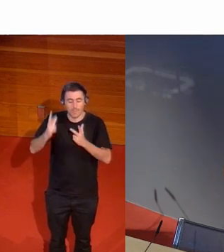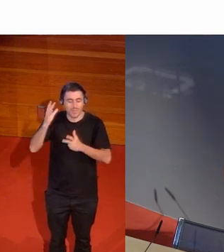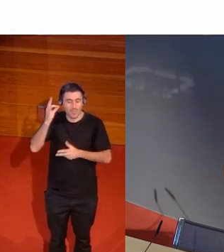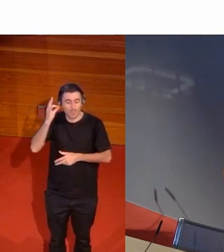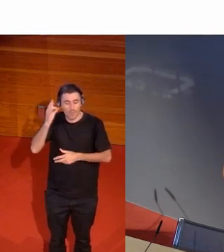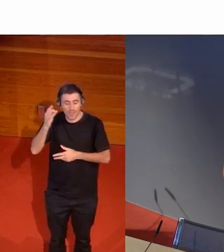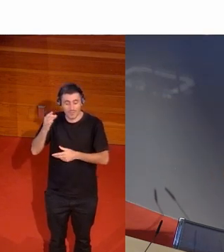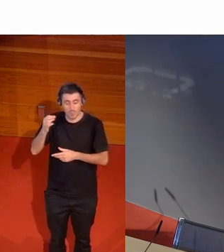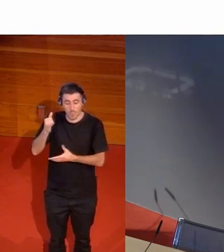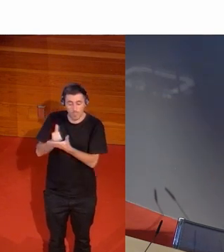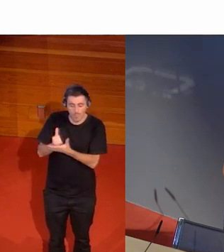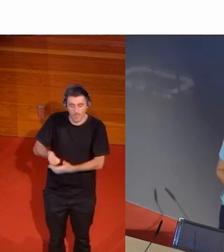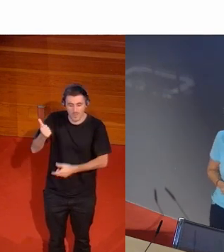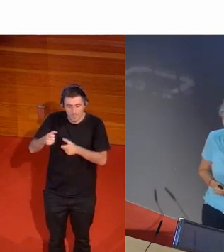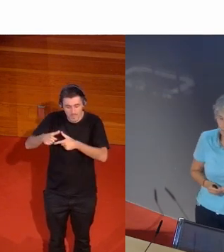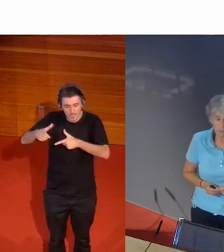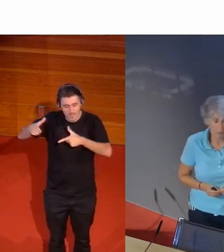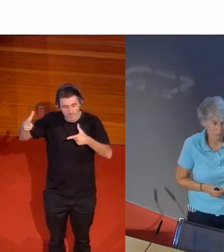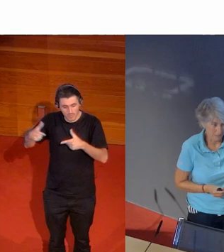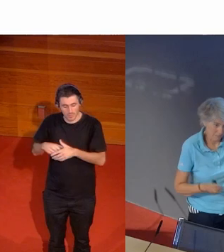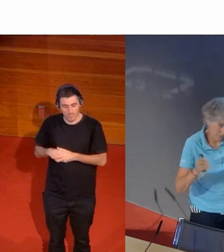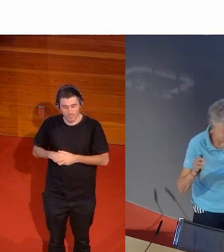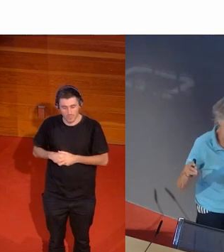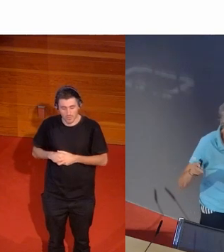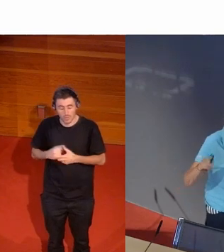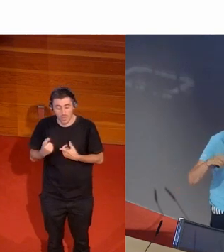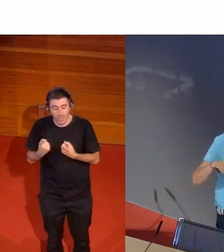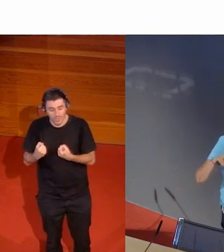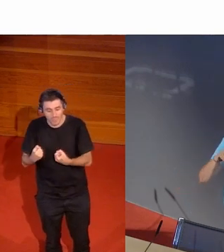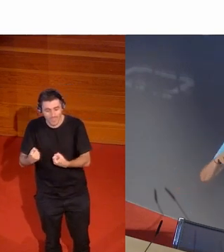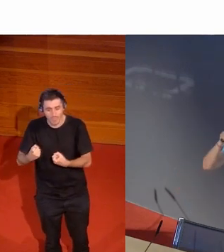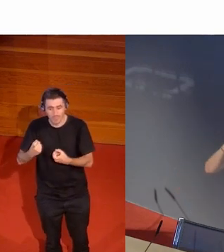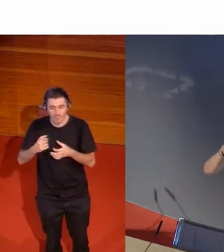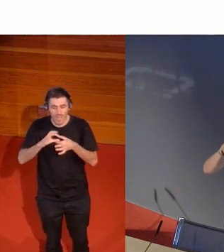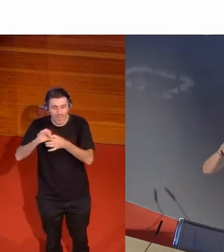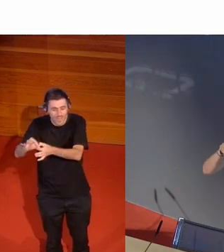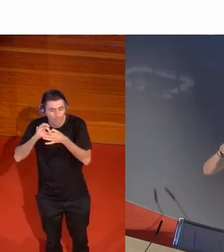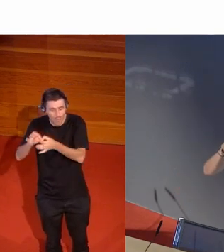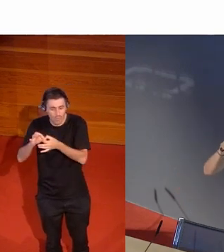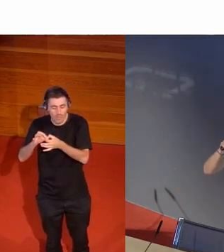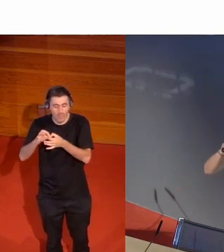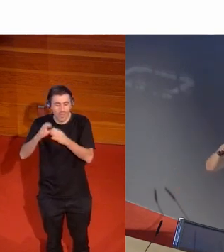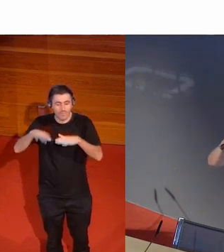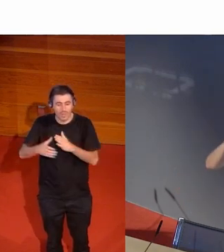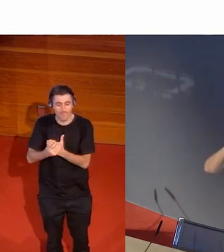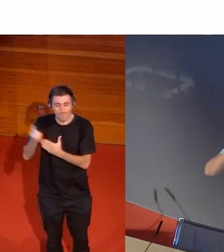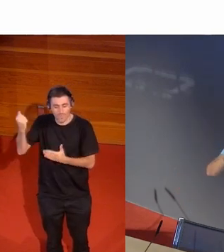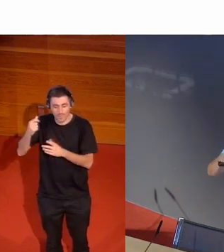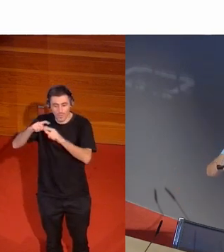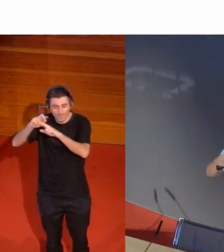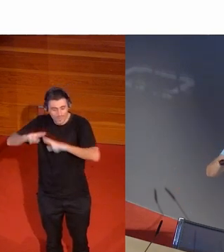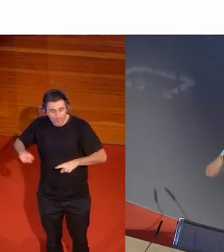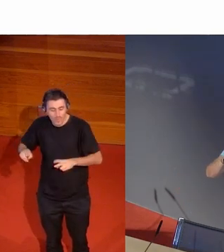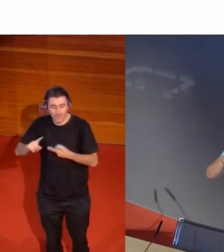en los Juegos Olímpicos necesita sus aliados que son las federaciones internacionales de cada uno de los deportes y